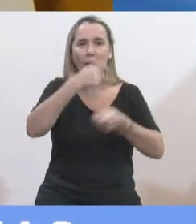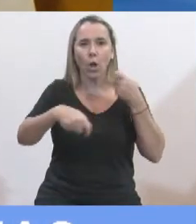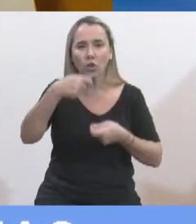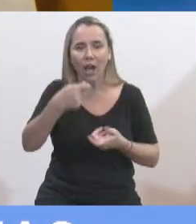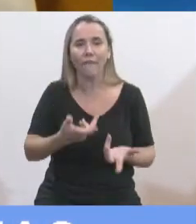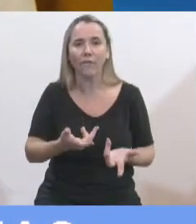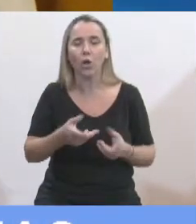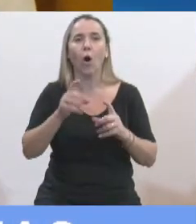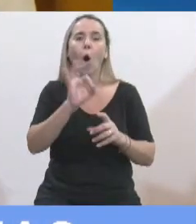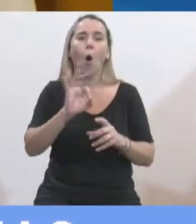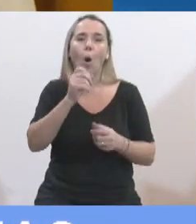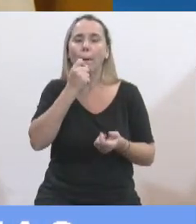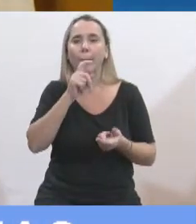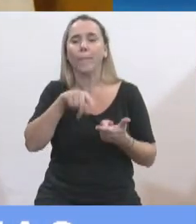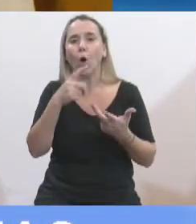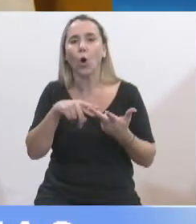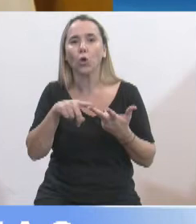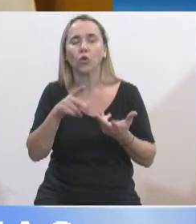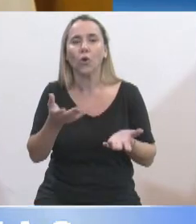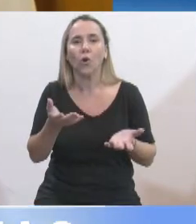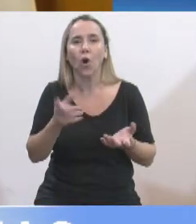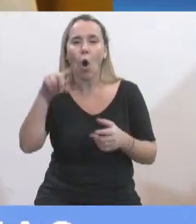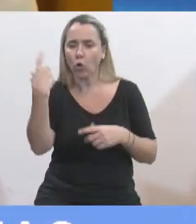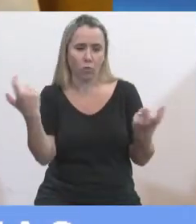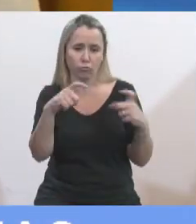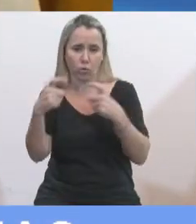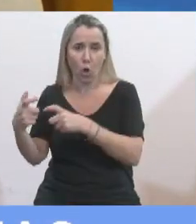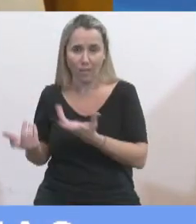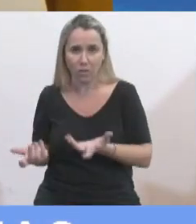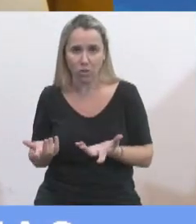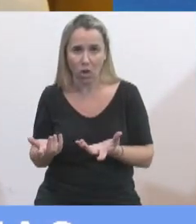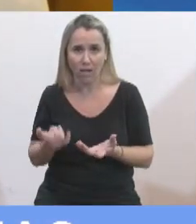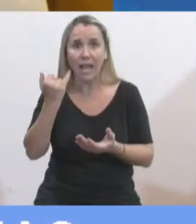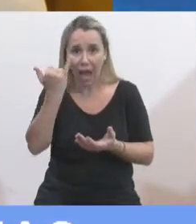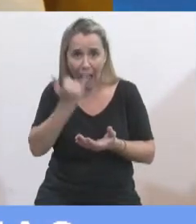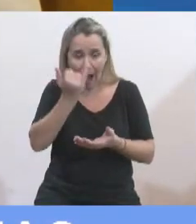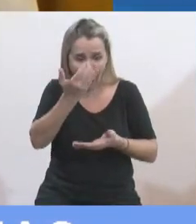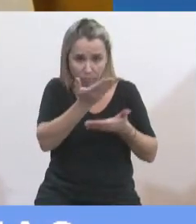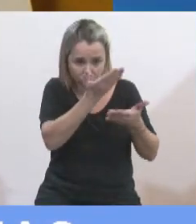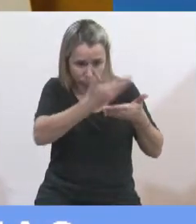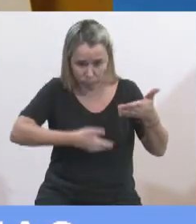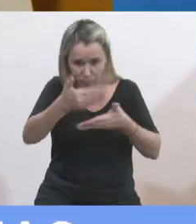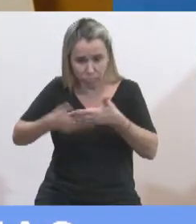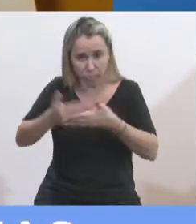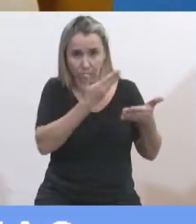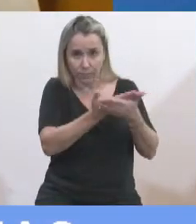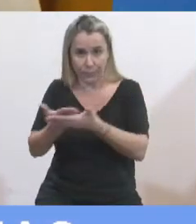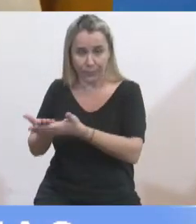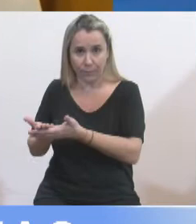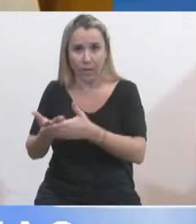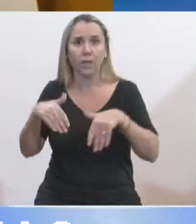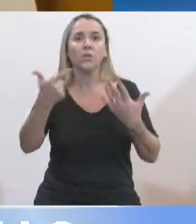o el caso de otras comisiones que funcionan, que emiten despachos, ¿qué tienen que hacer los